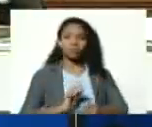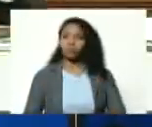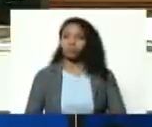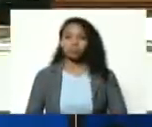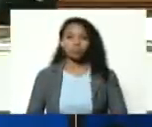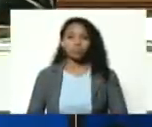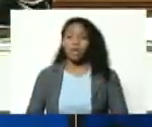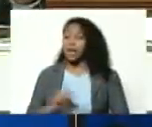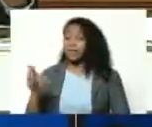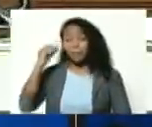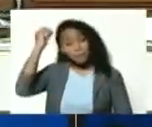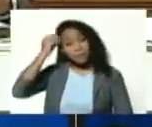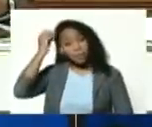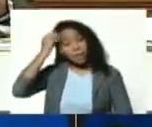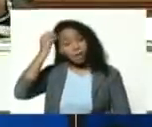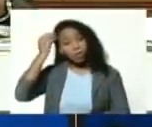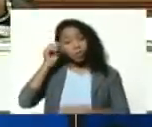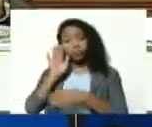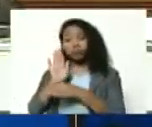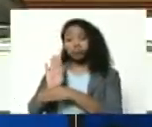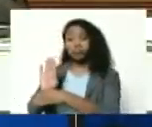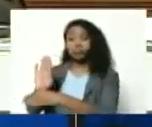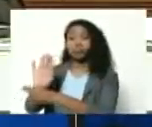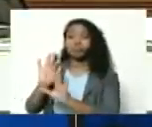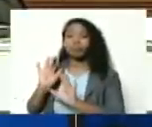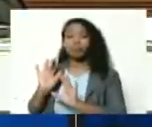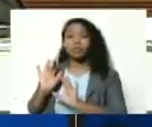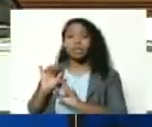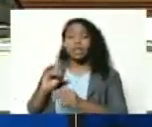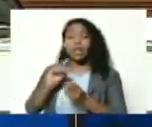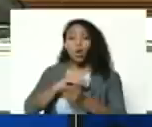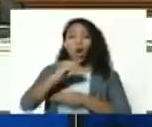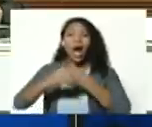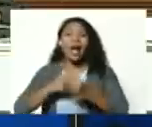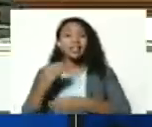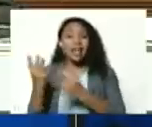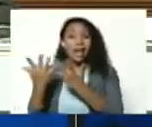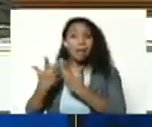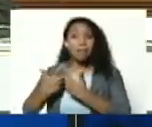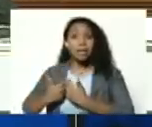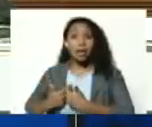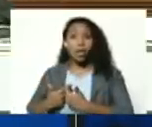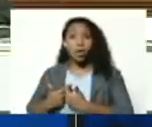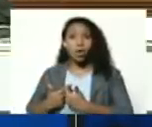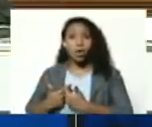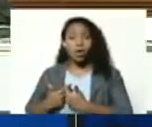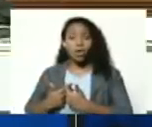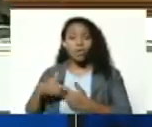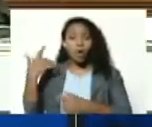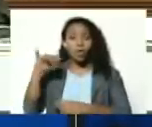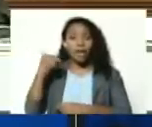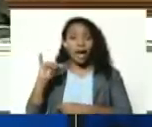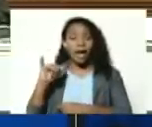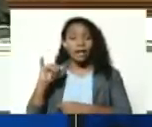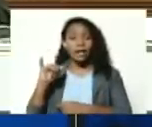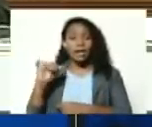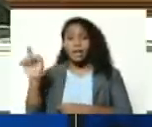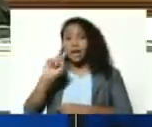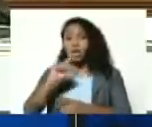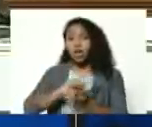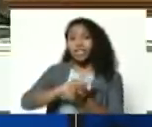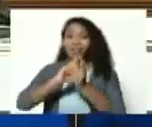está el pensamiento conservador que nos convierte en administradores de lo que existe y no en